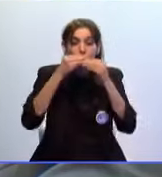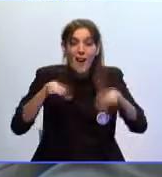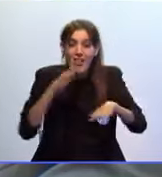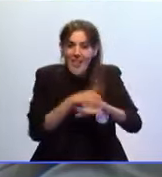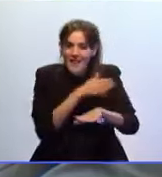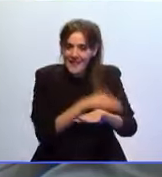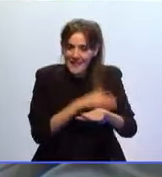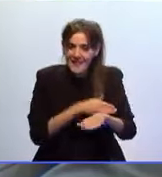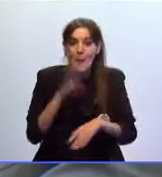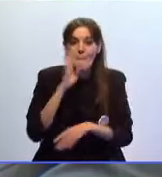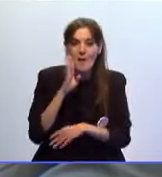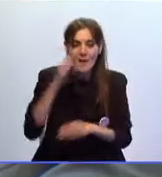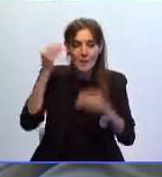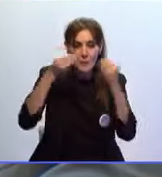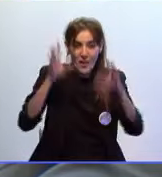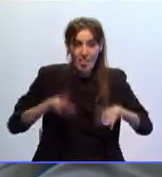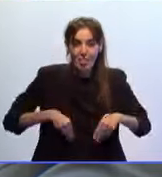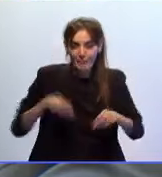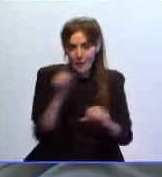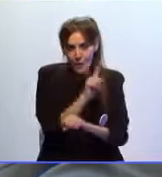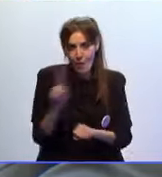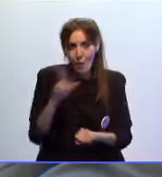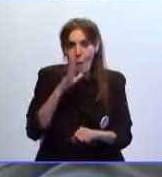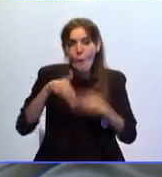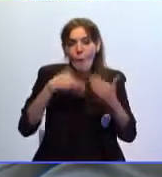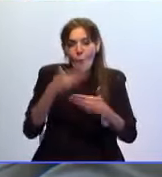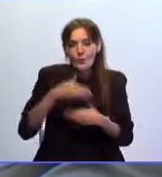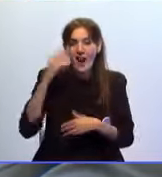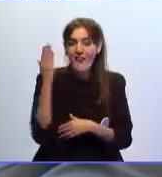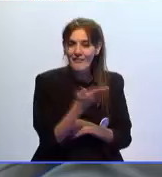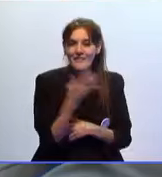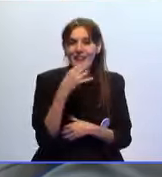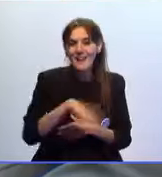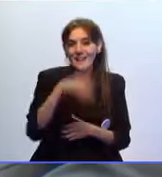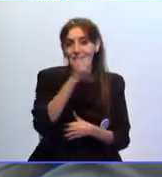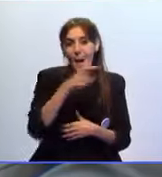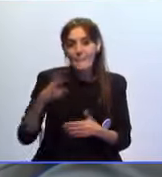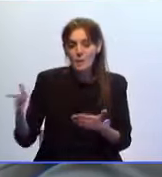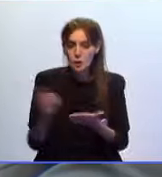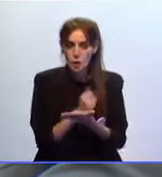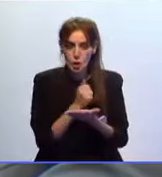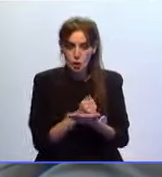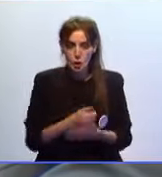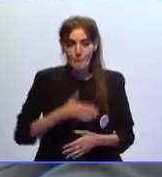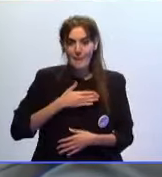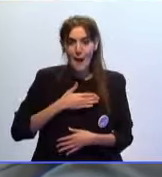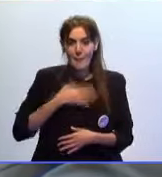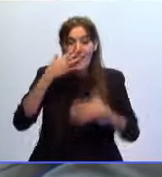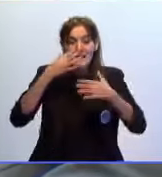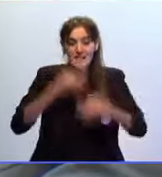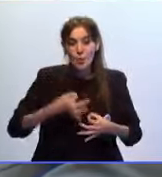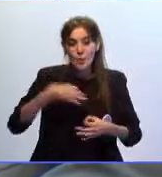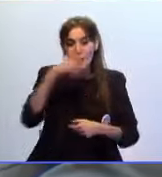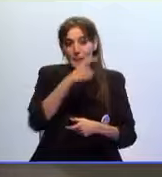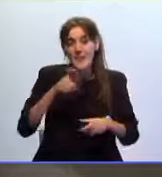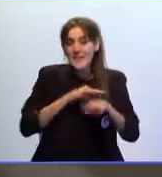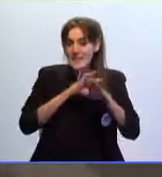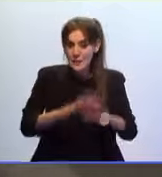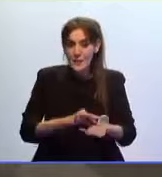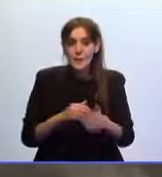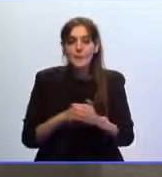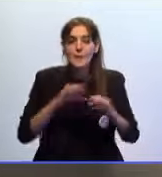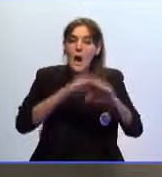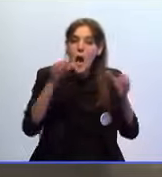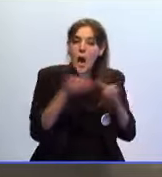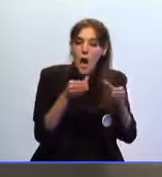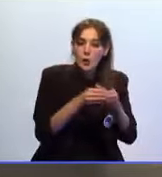Eso también me parece inaceptable, porque se pone en juego la propia seguridad del servicio. El